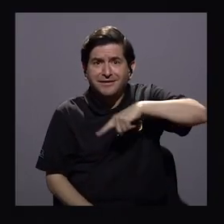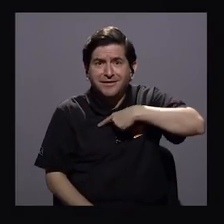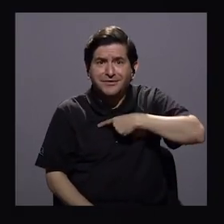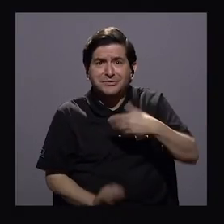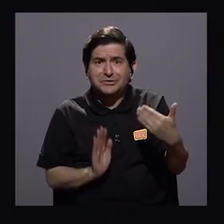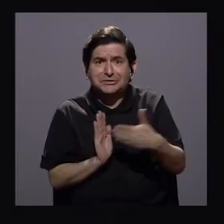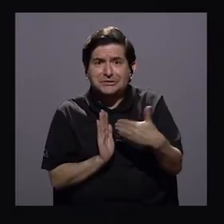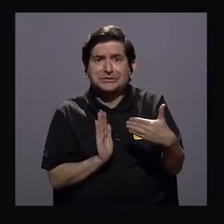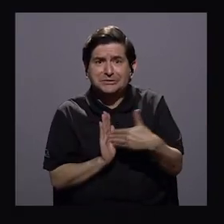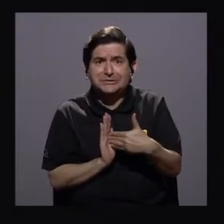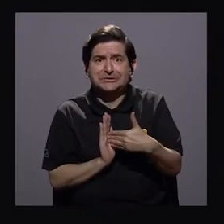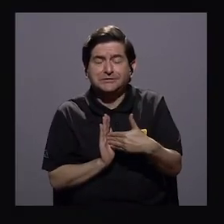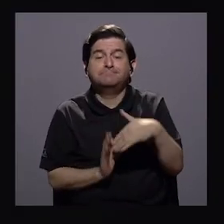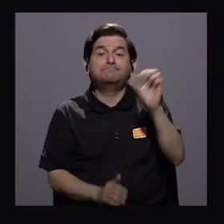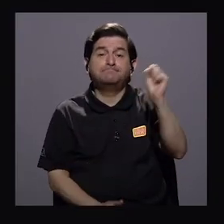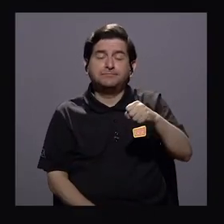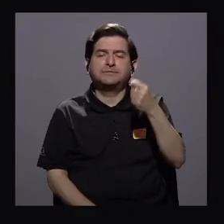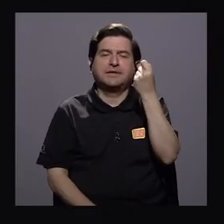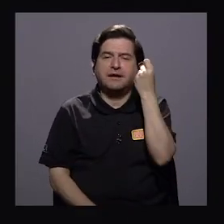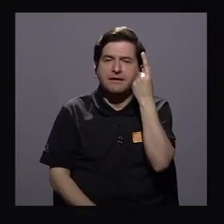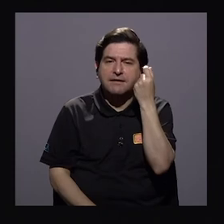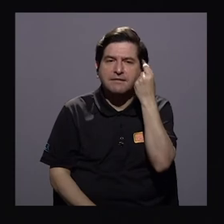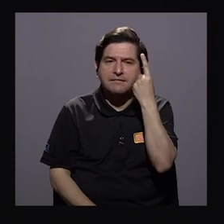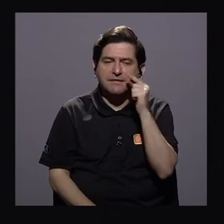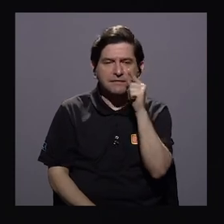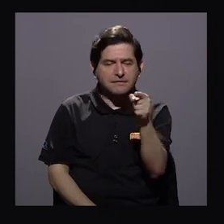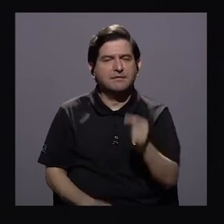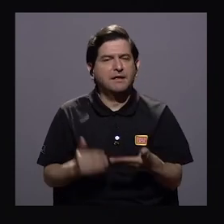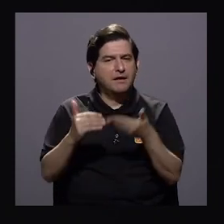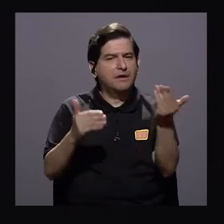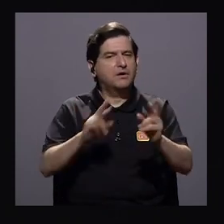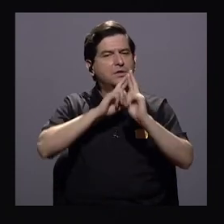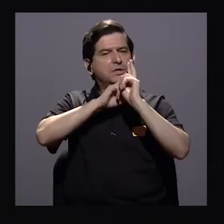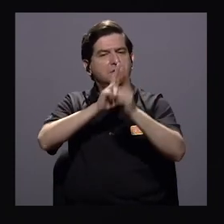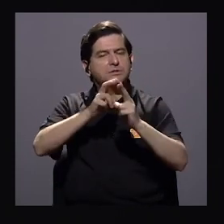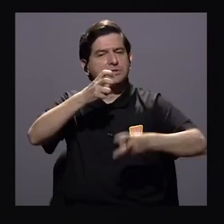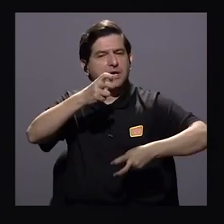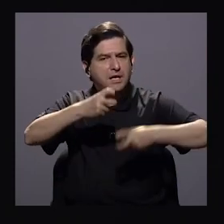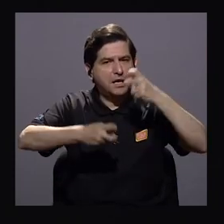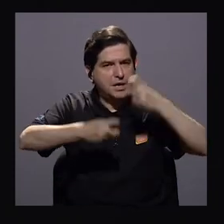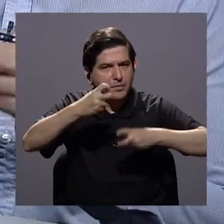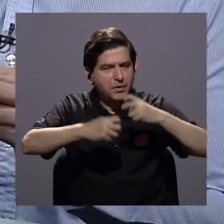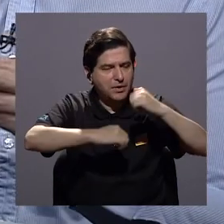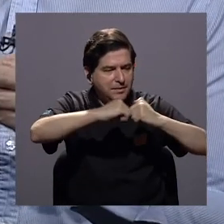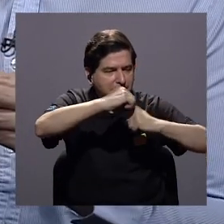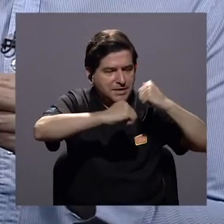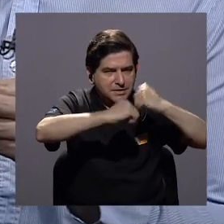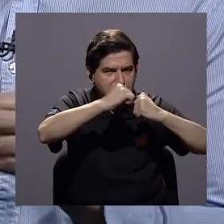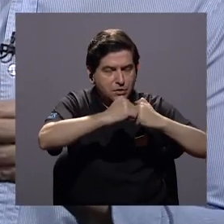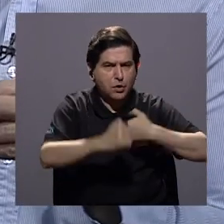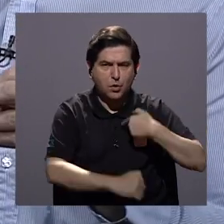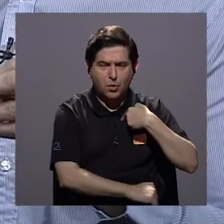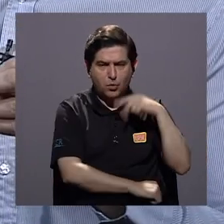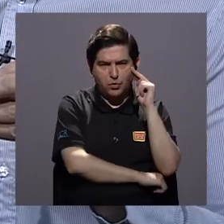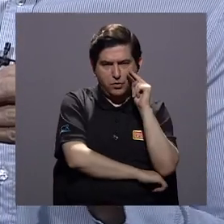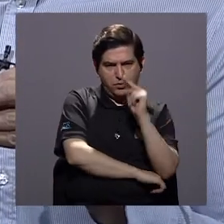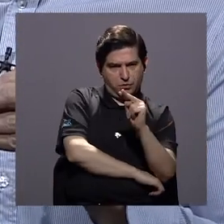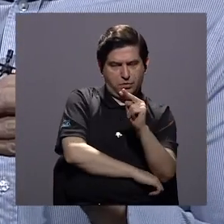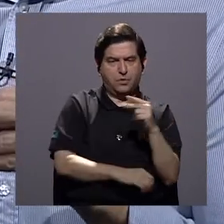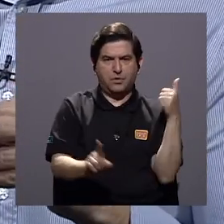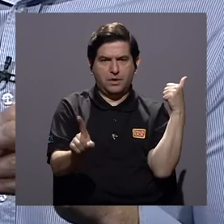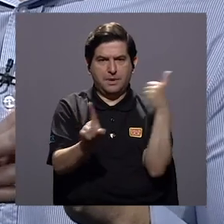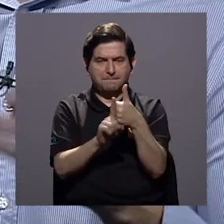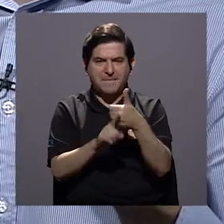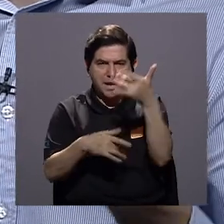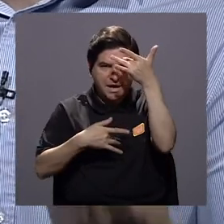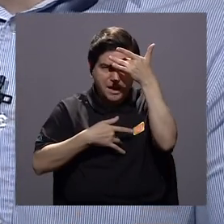atraviesa don Leonardo claro y que hay que entenderla como una cosa que responde a problemas estructurales si uno ve el